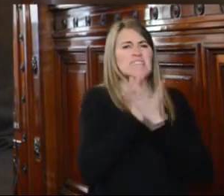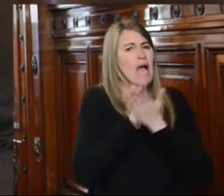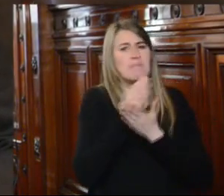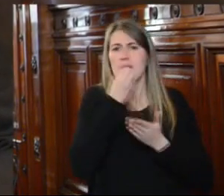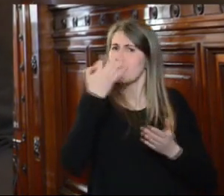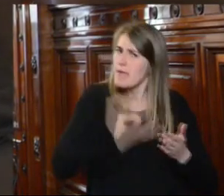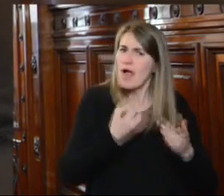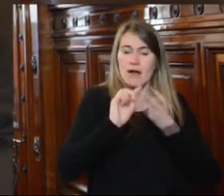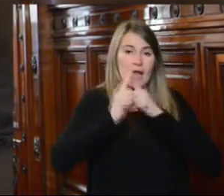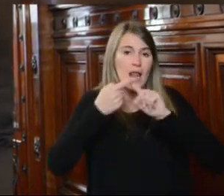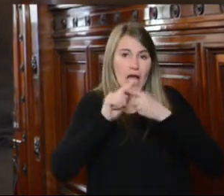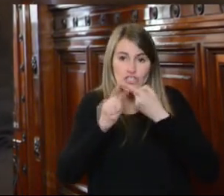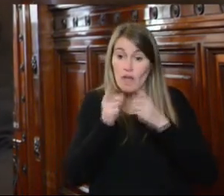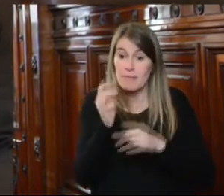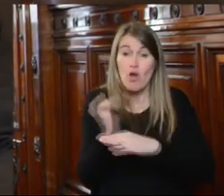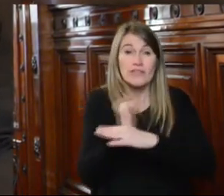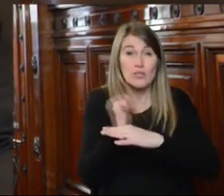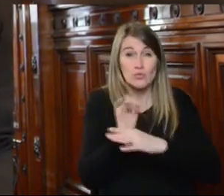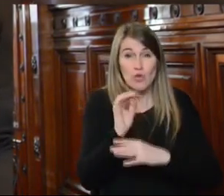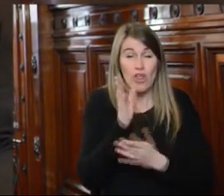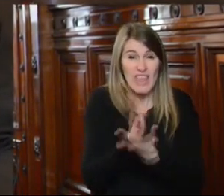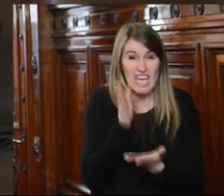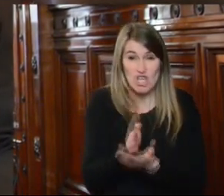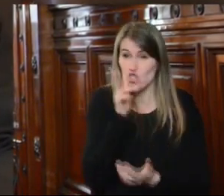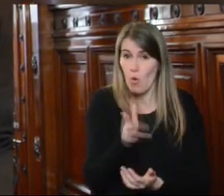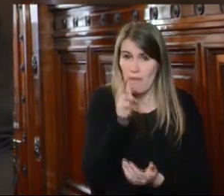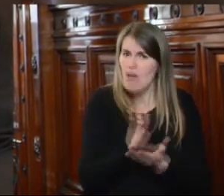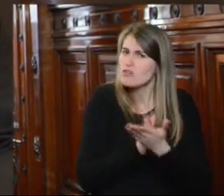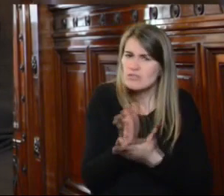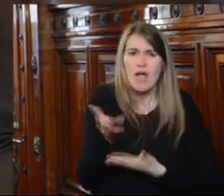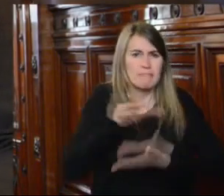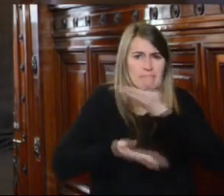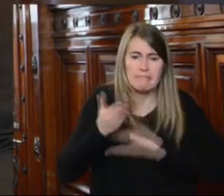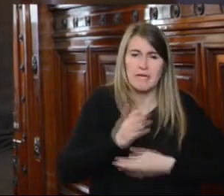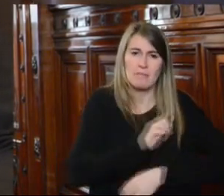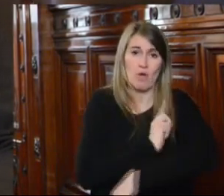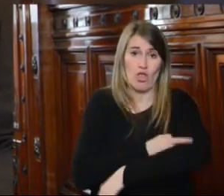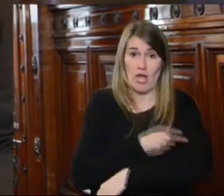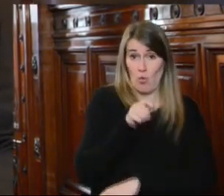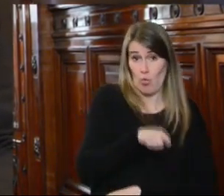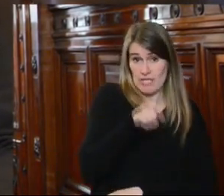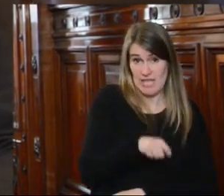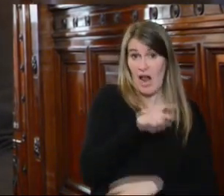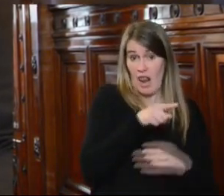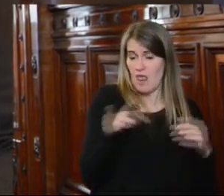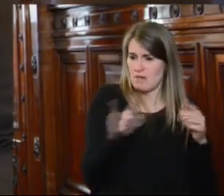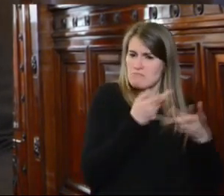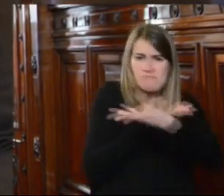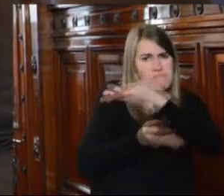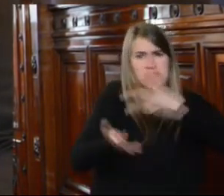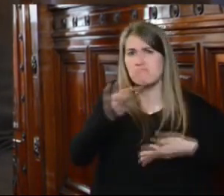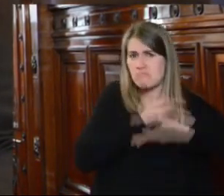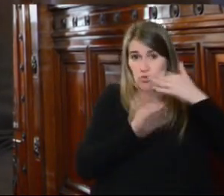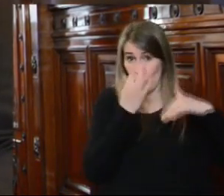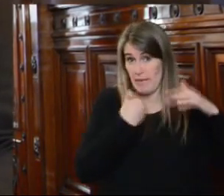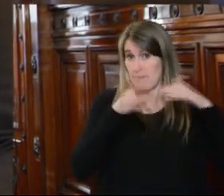fructífera entre la Institución Nacional de Derechos Humanos y el Poder Judicial representado fundamentalmente por la Suprema Corte de